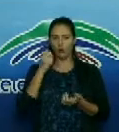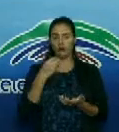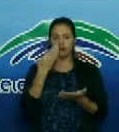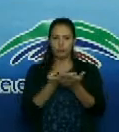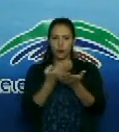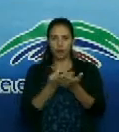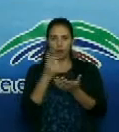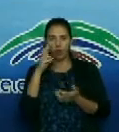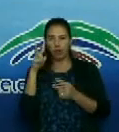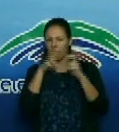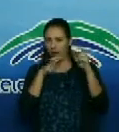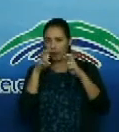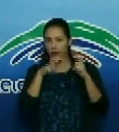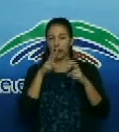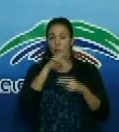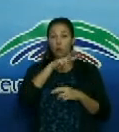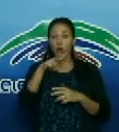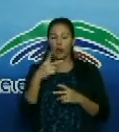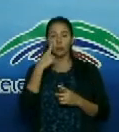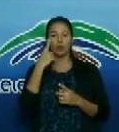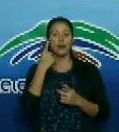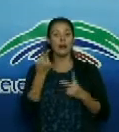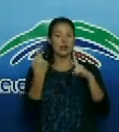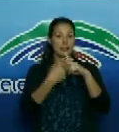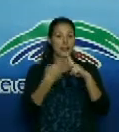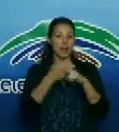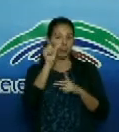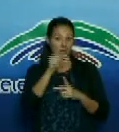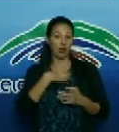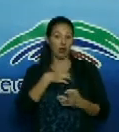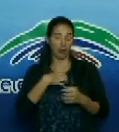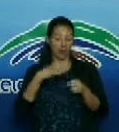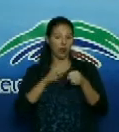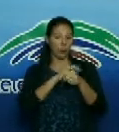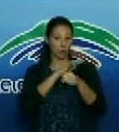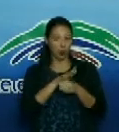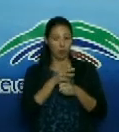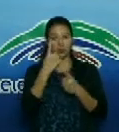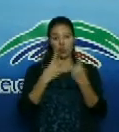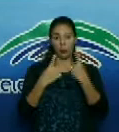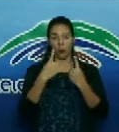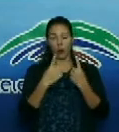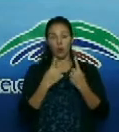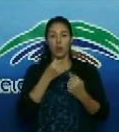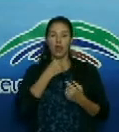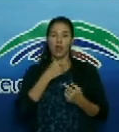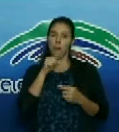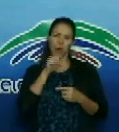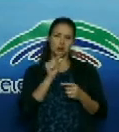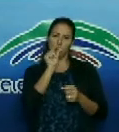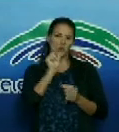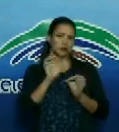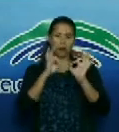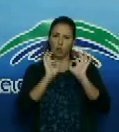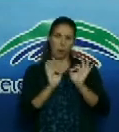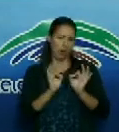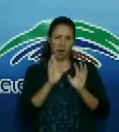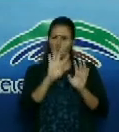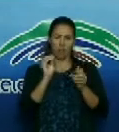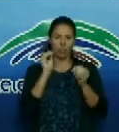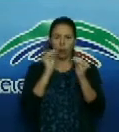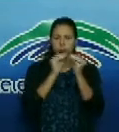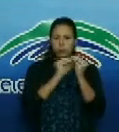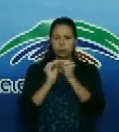para detectar la COVID-19 en grupos poblacionales que no son sospechosos, ni son